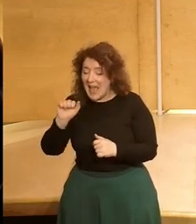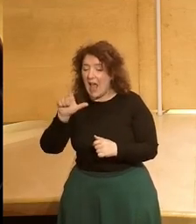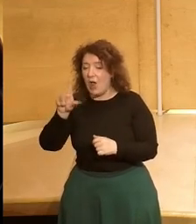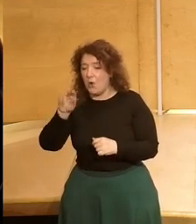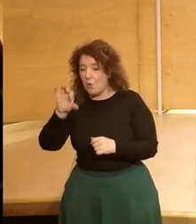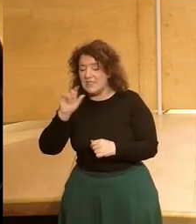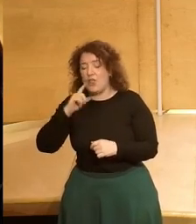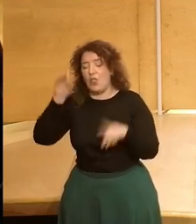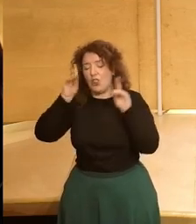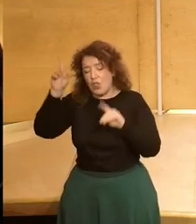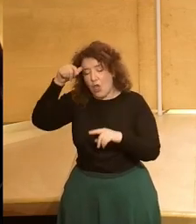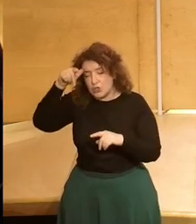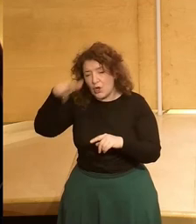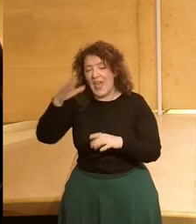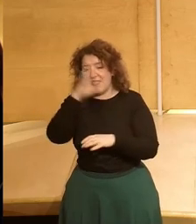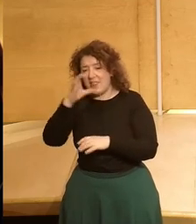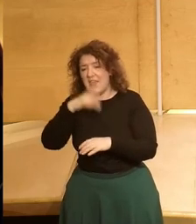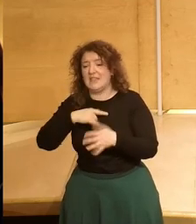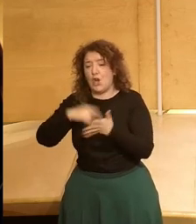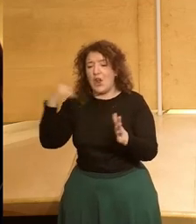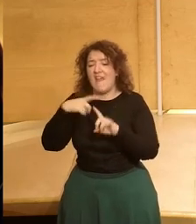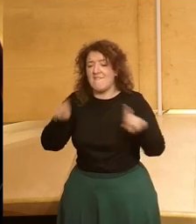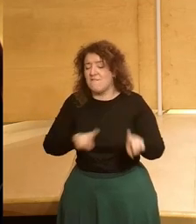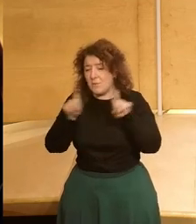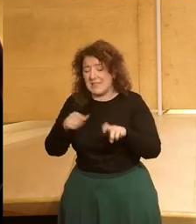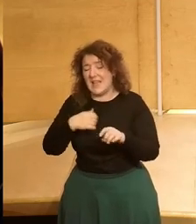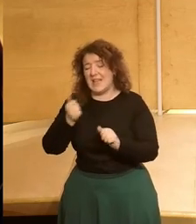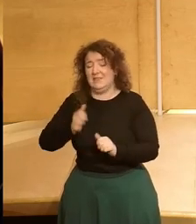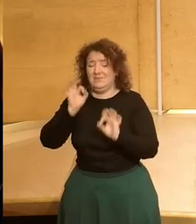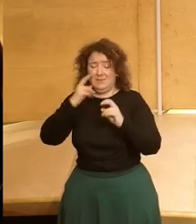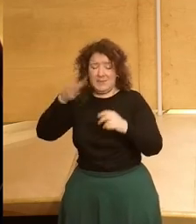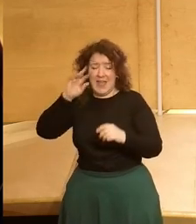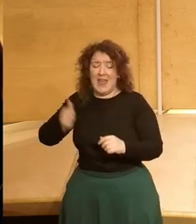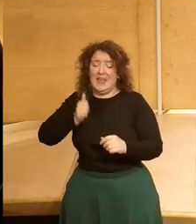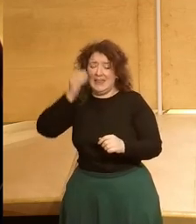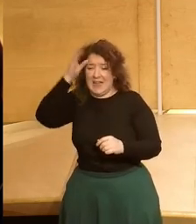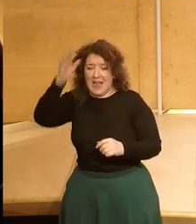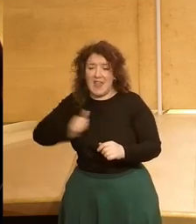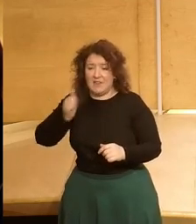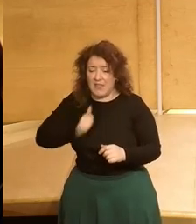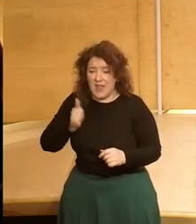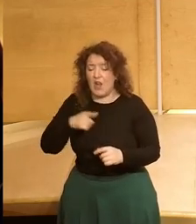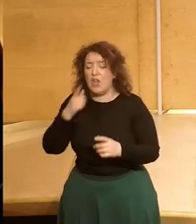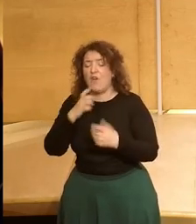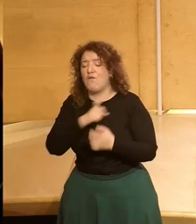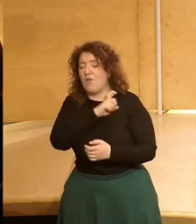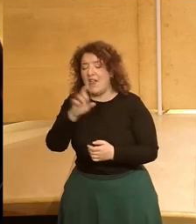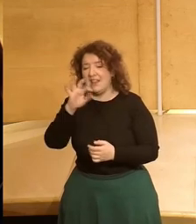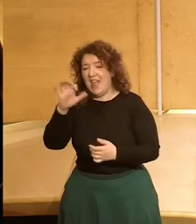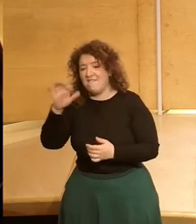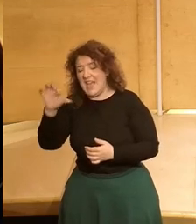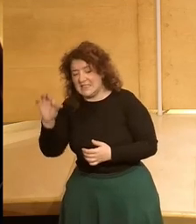doctora en Ciencia y Tecnología Informática, especializada en Inteligencia Artificial y cofundadora de TechFest. Gonzalo Conde,